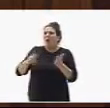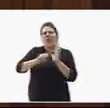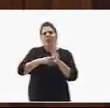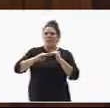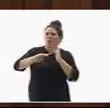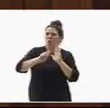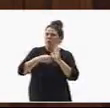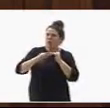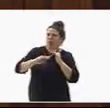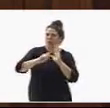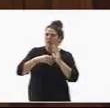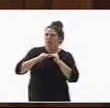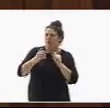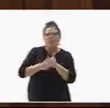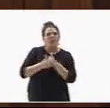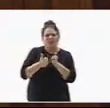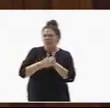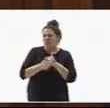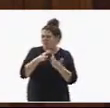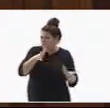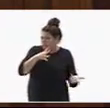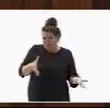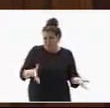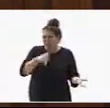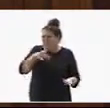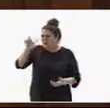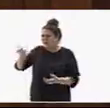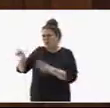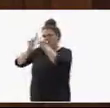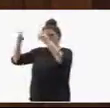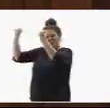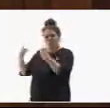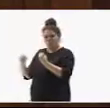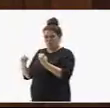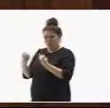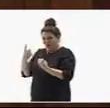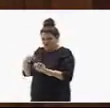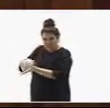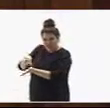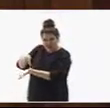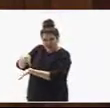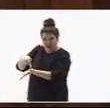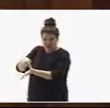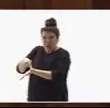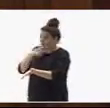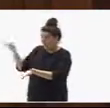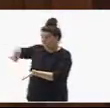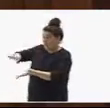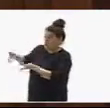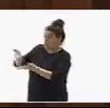que no sé si es porque se lo debe a los grandes empresarios que le ayudaron a estar sentado en ese sofá.